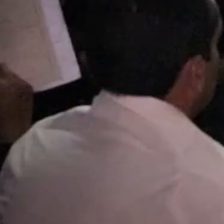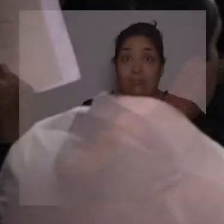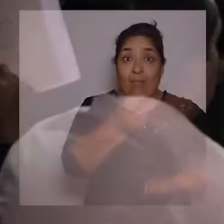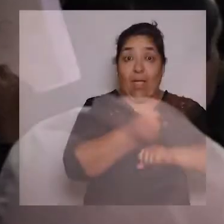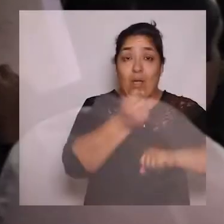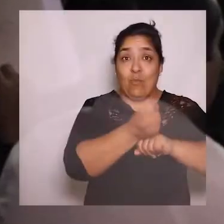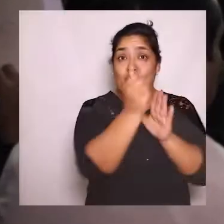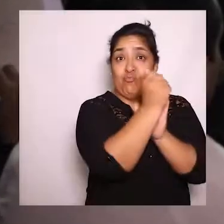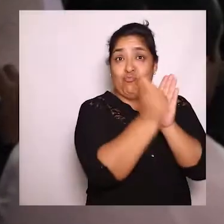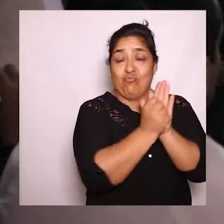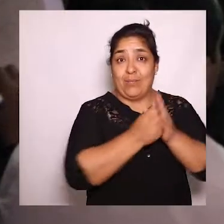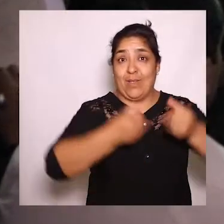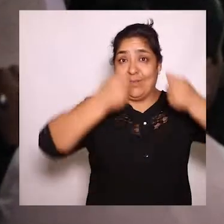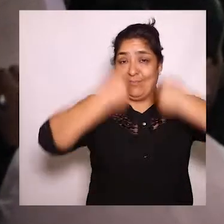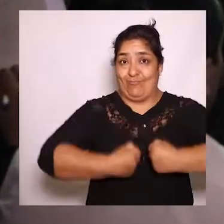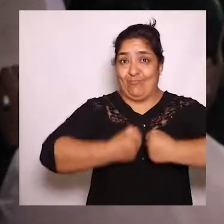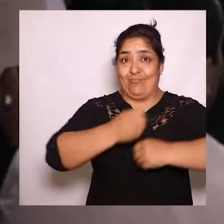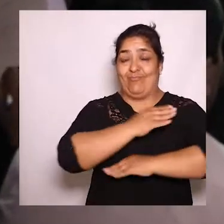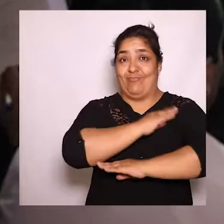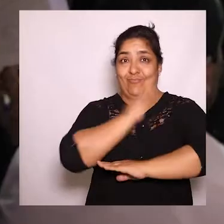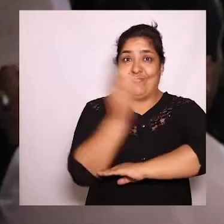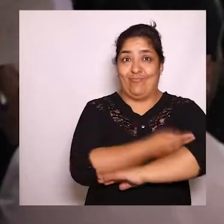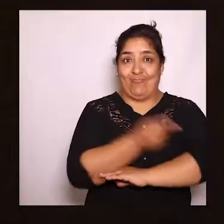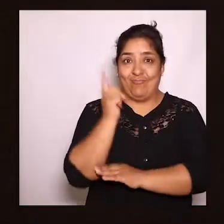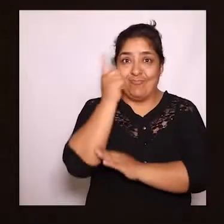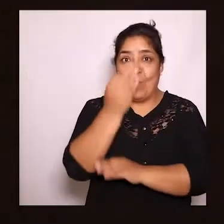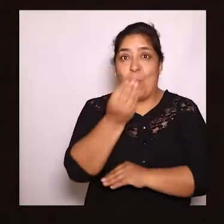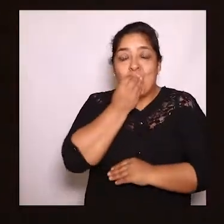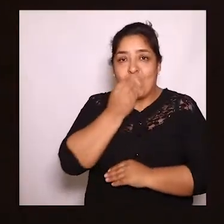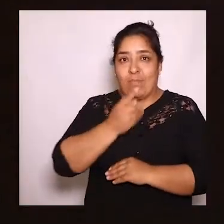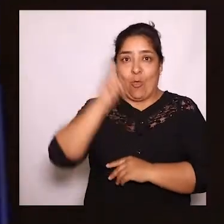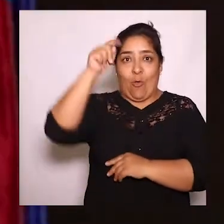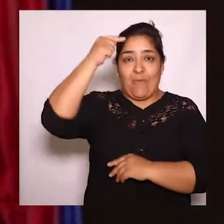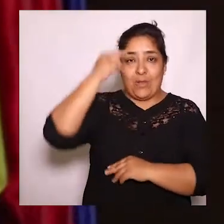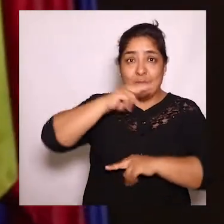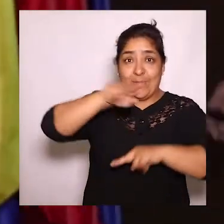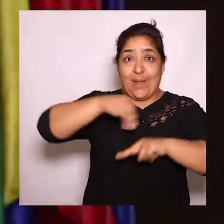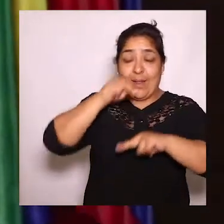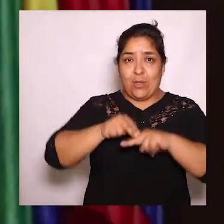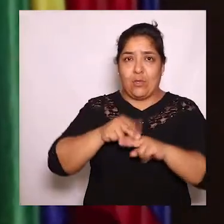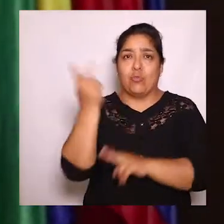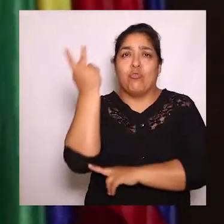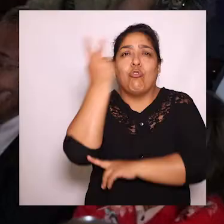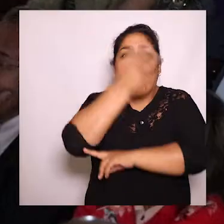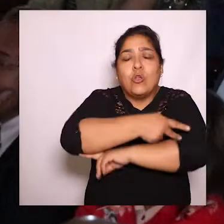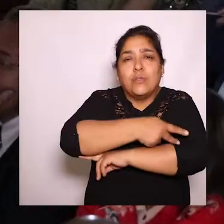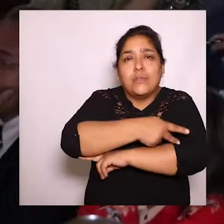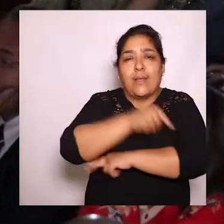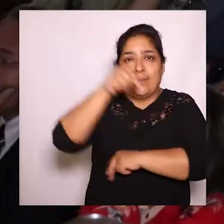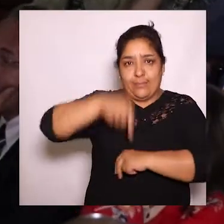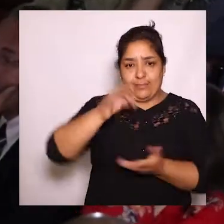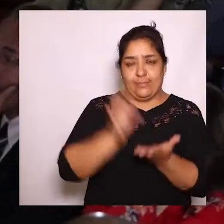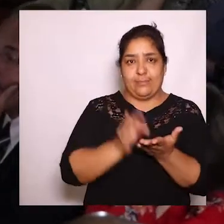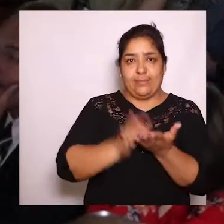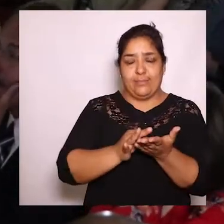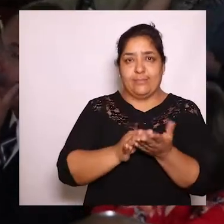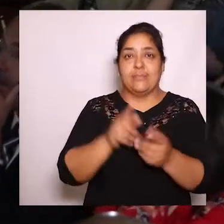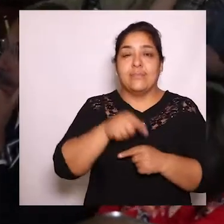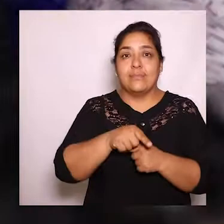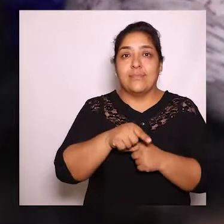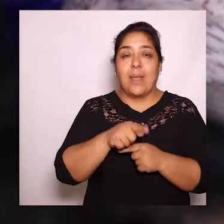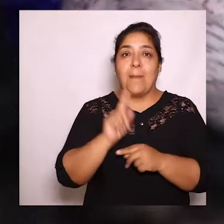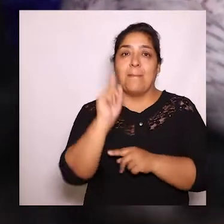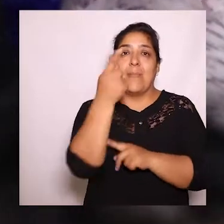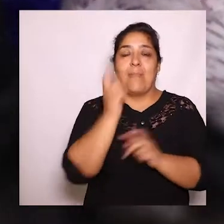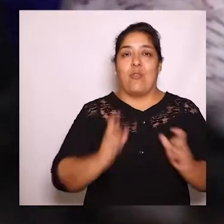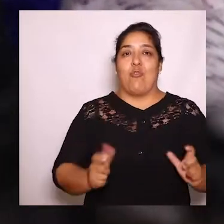Con apoyo del Programa de Seguridad y Soberanía Alimentaria de la Gobernación de Nariño, durante dos días en la capital del departamento se